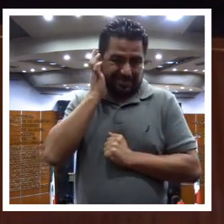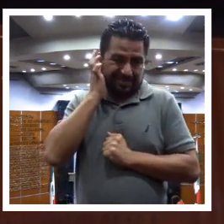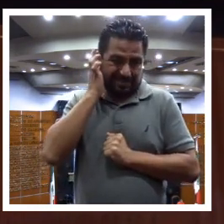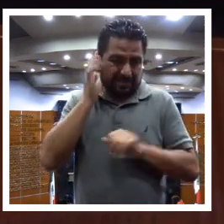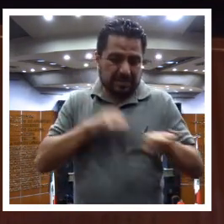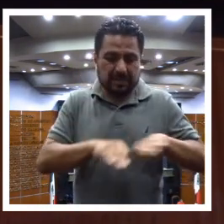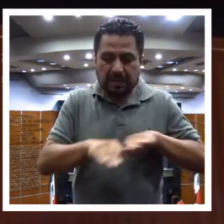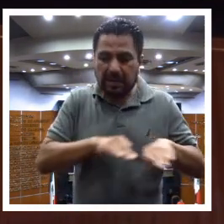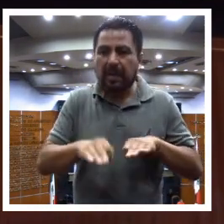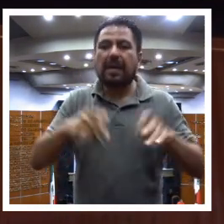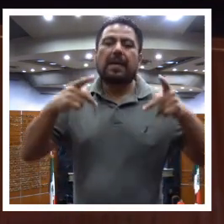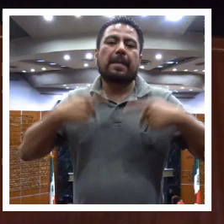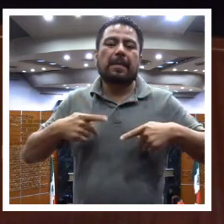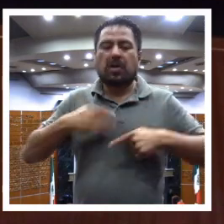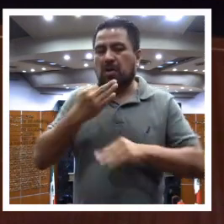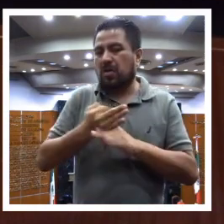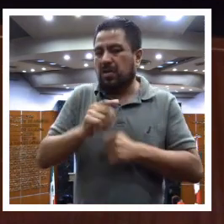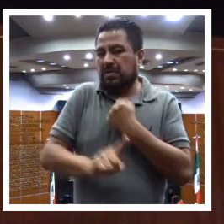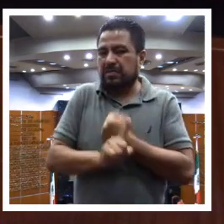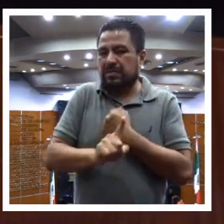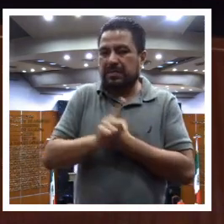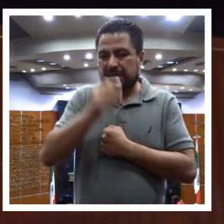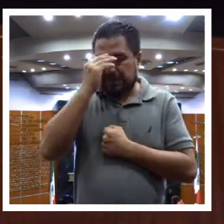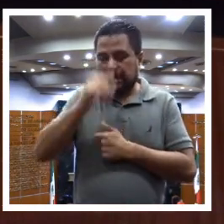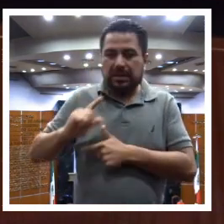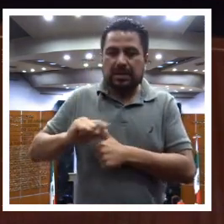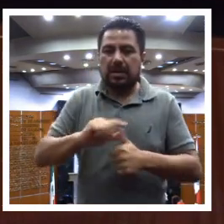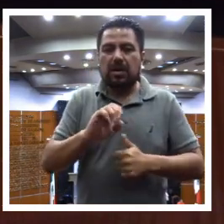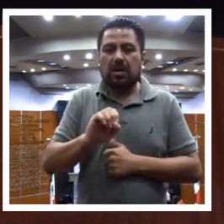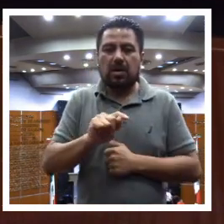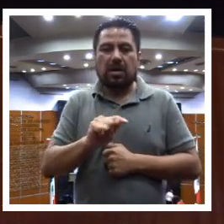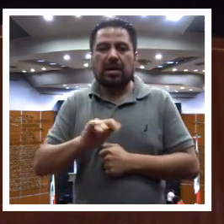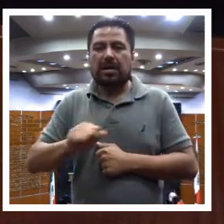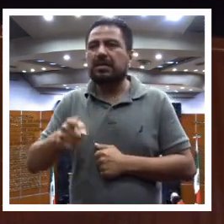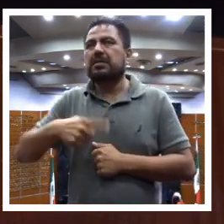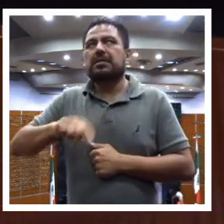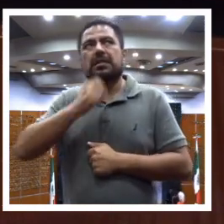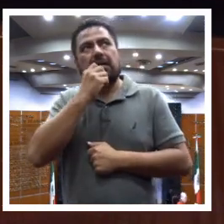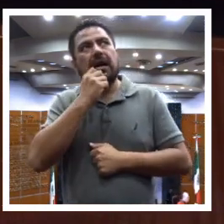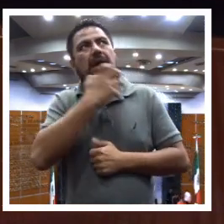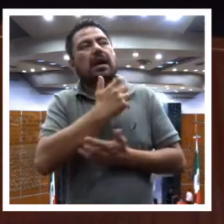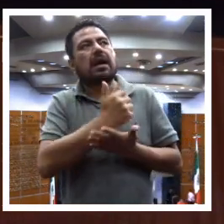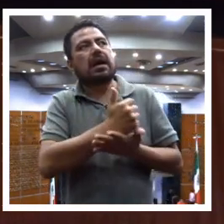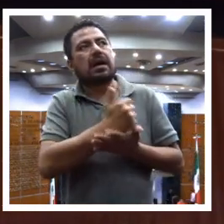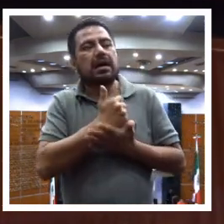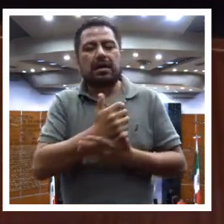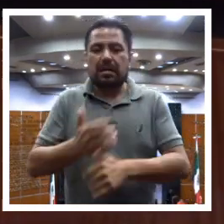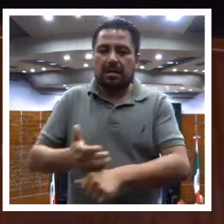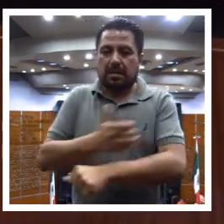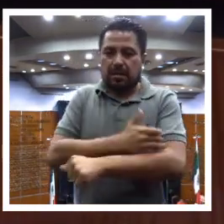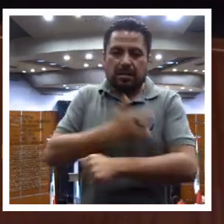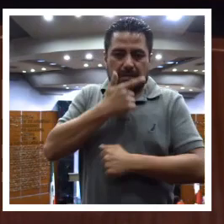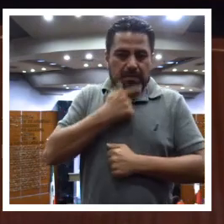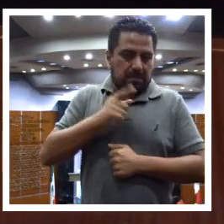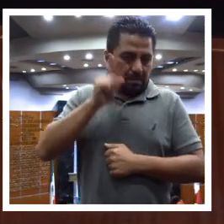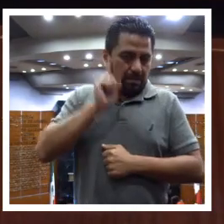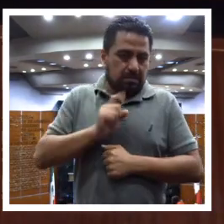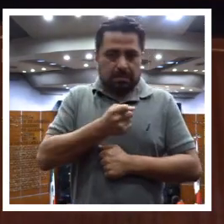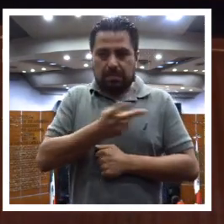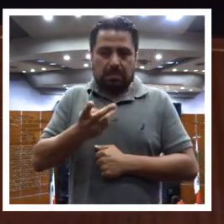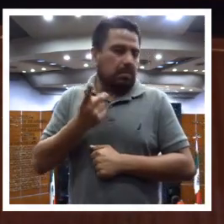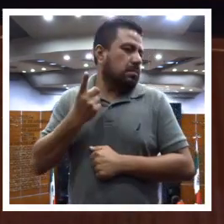la población, quienes hoy se vieron afectados por el huracán, claman ayuda. Compañeras y compañeros